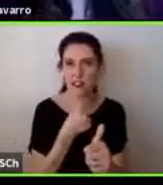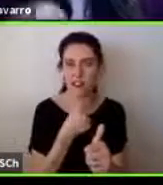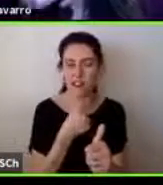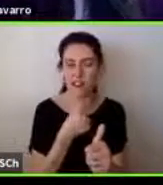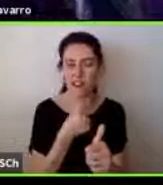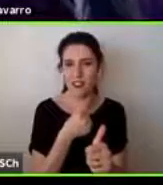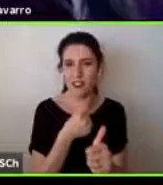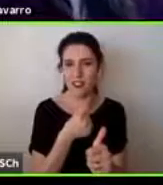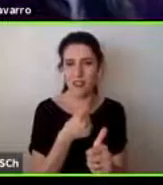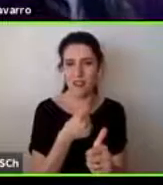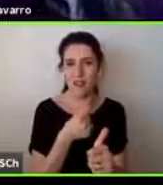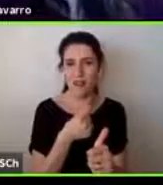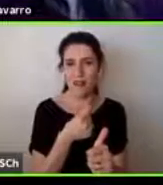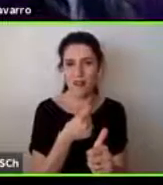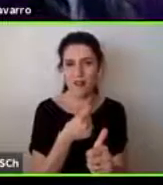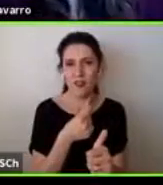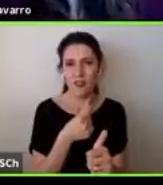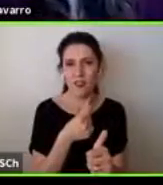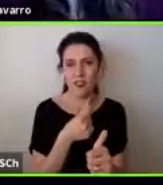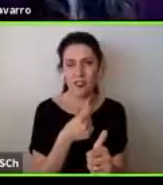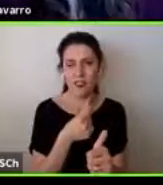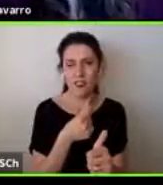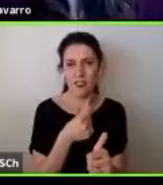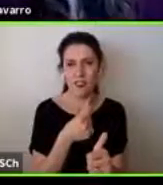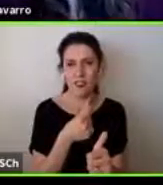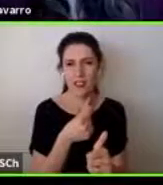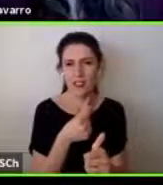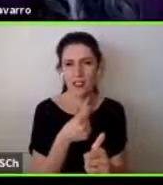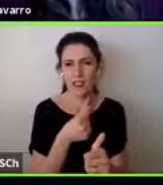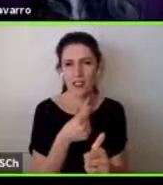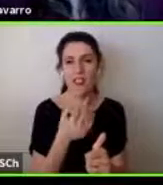hay un trabajo obviamente con el texto como de bajar el